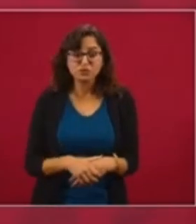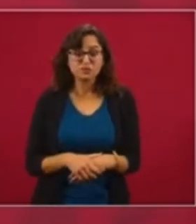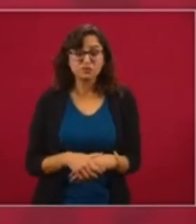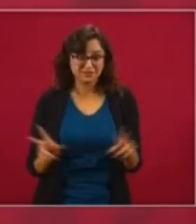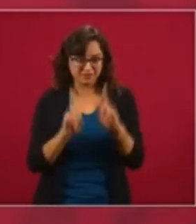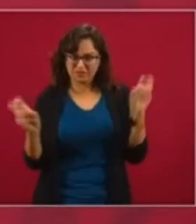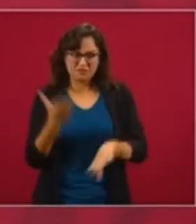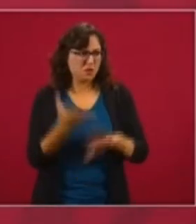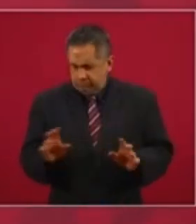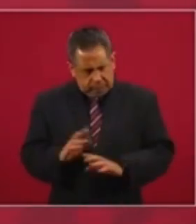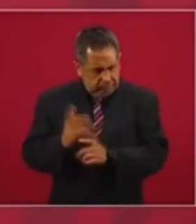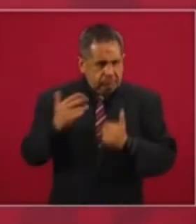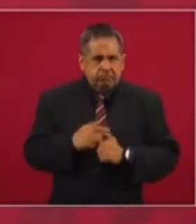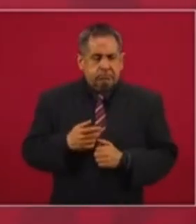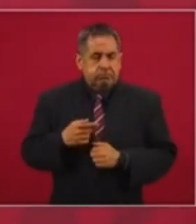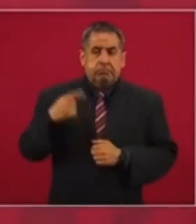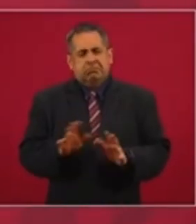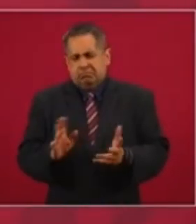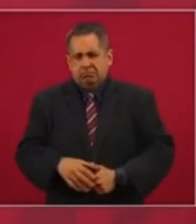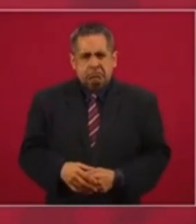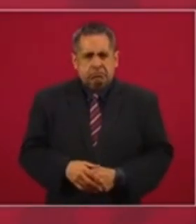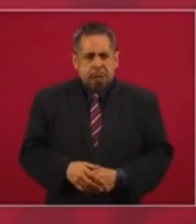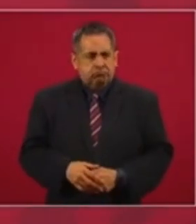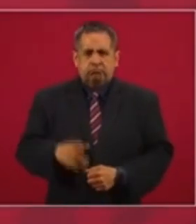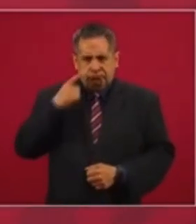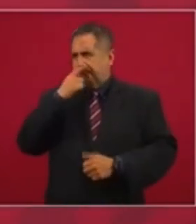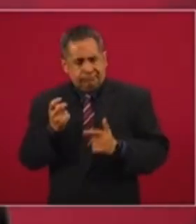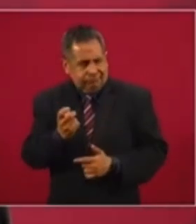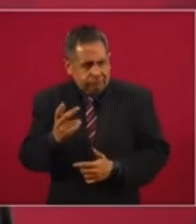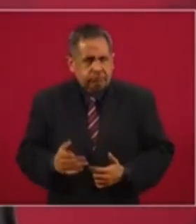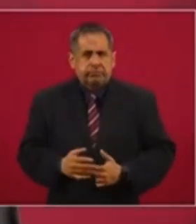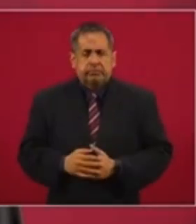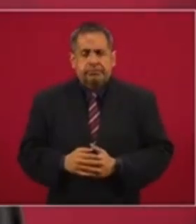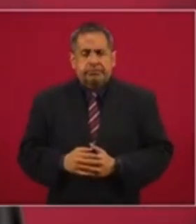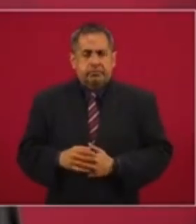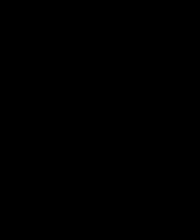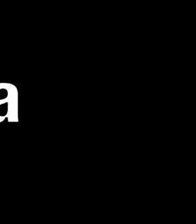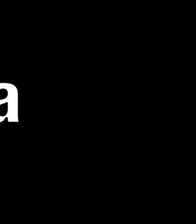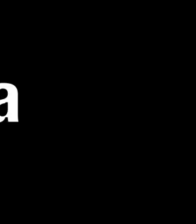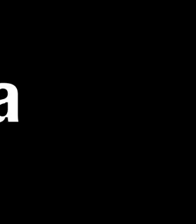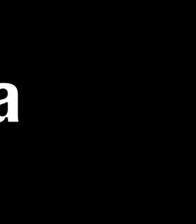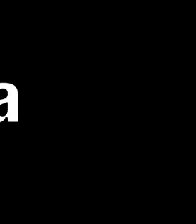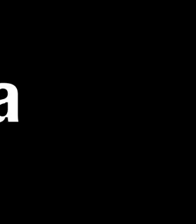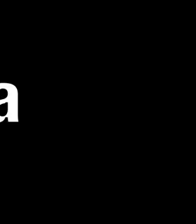asuntos trascendentes, hay que tenerle miedo al pueblo, y hay que hacer valer la democracia, el poder del pueblo.